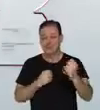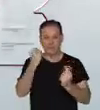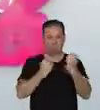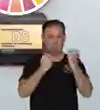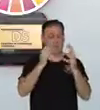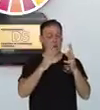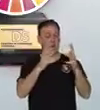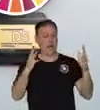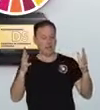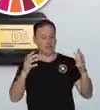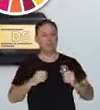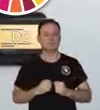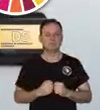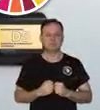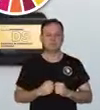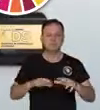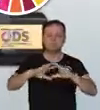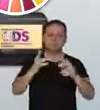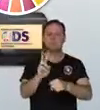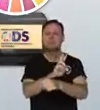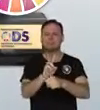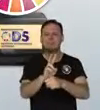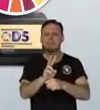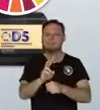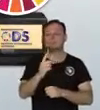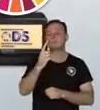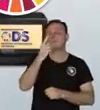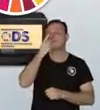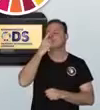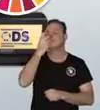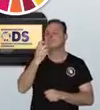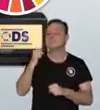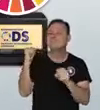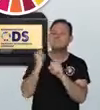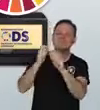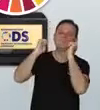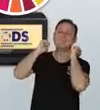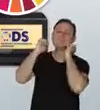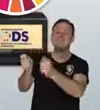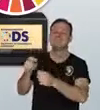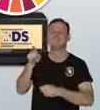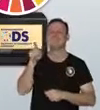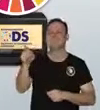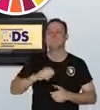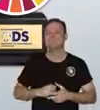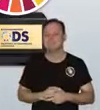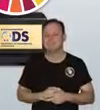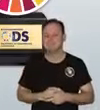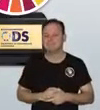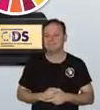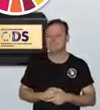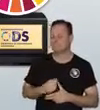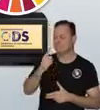de las grandes empresas. En este segmento, el reconocimiento va para... Y qué gusto anunciarán los ganadores. En este caso, el